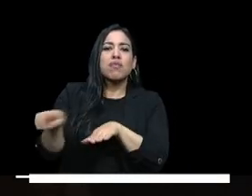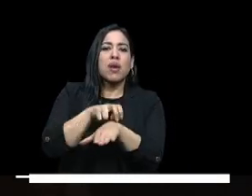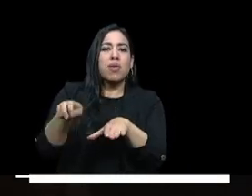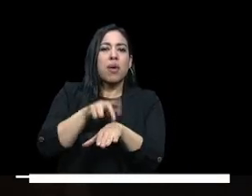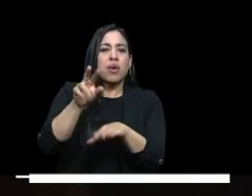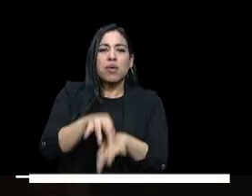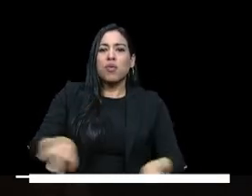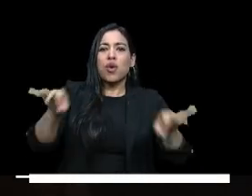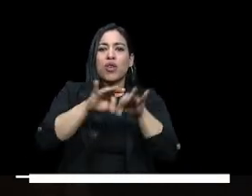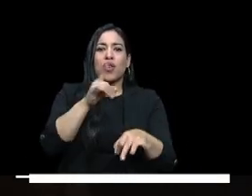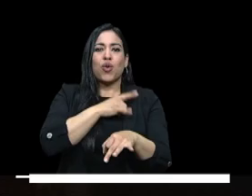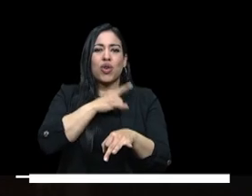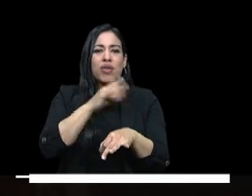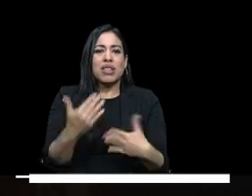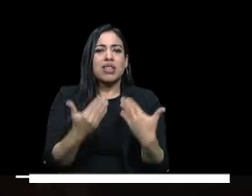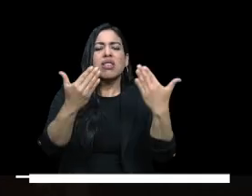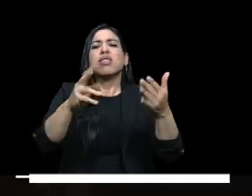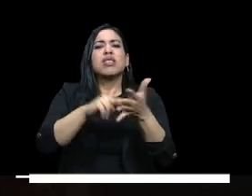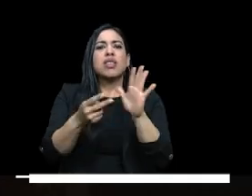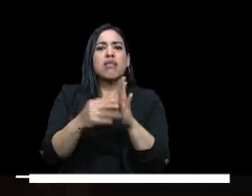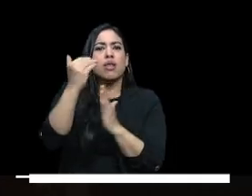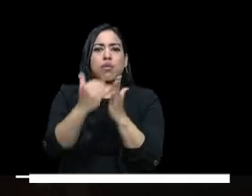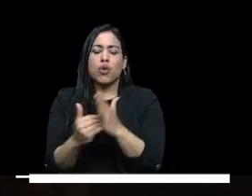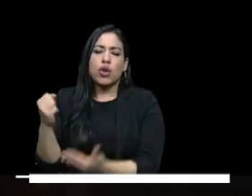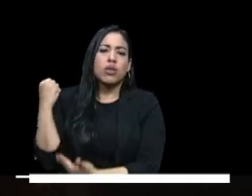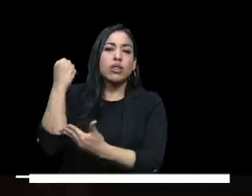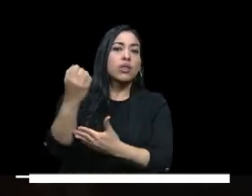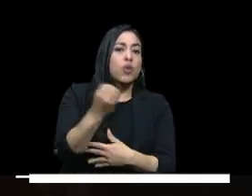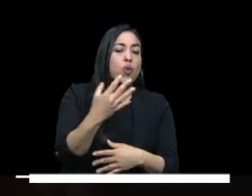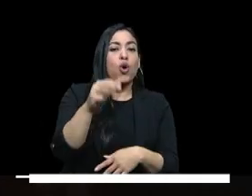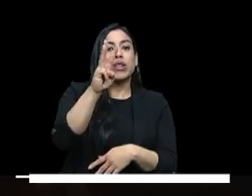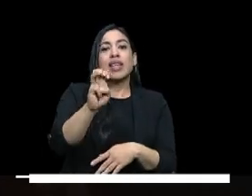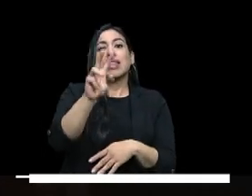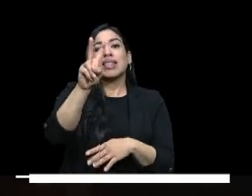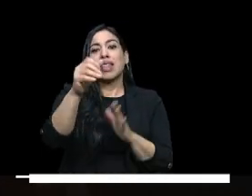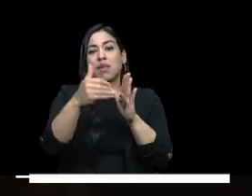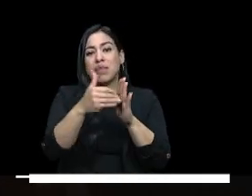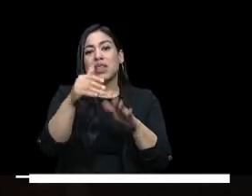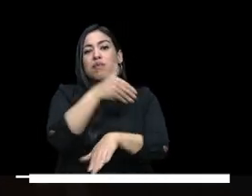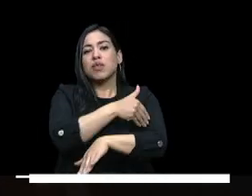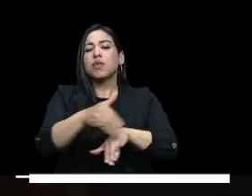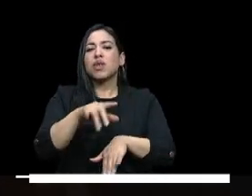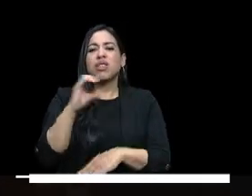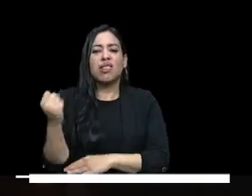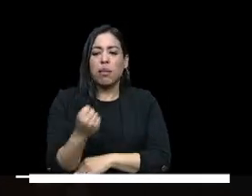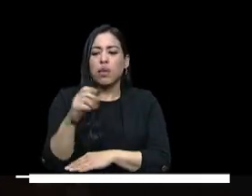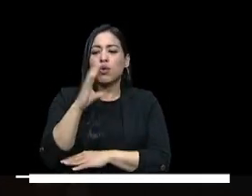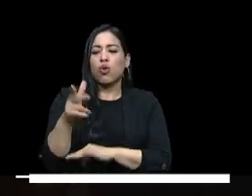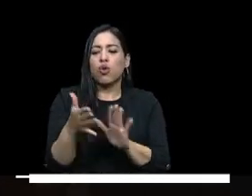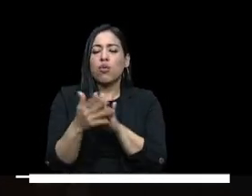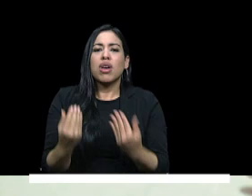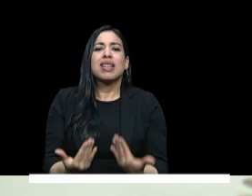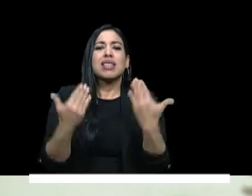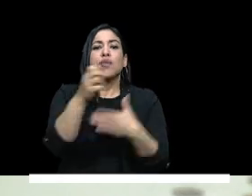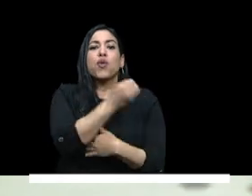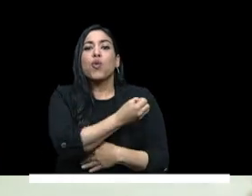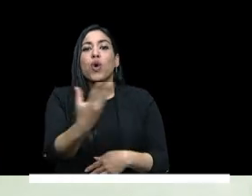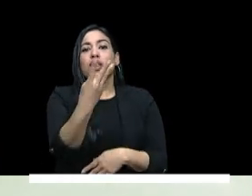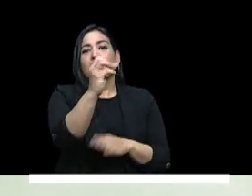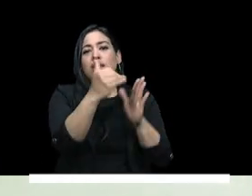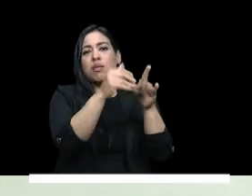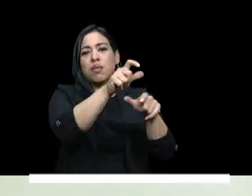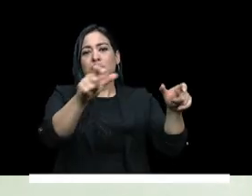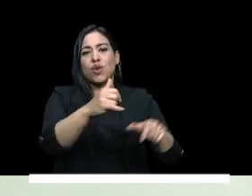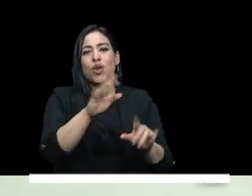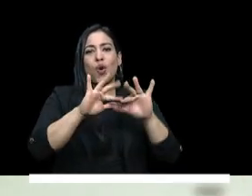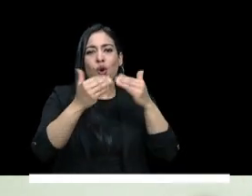superior este programa significa una inversión de cerca de 87 mil millones de pesos que permitirán beneficiar a más de 30 mil